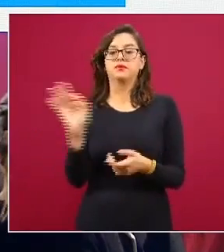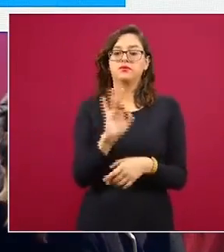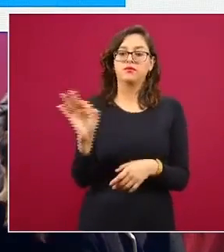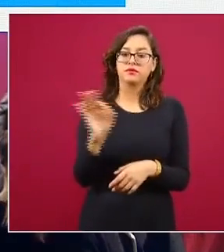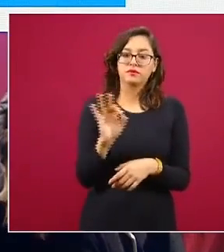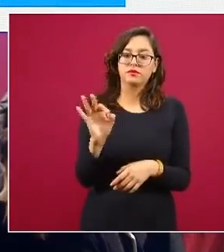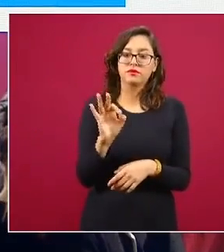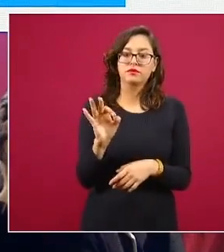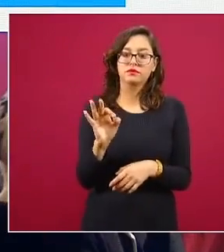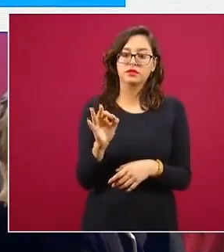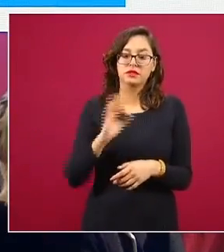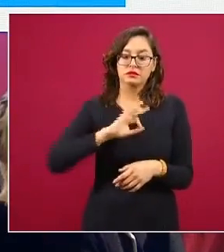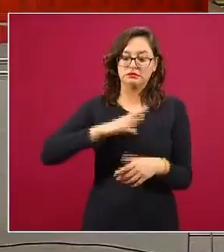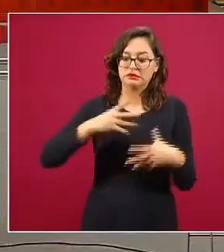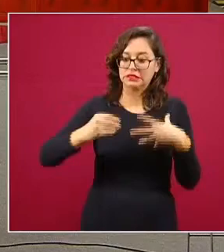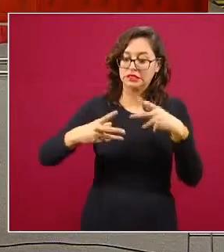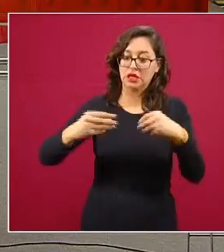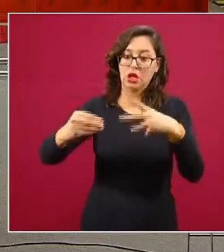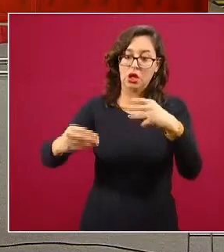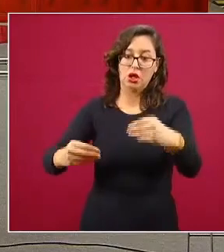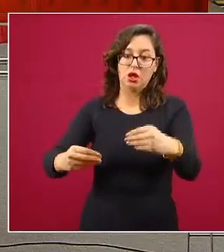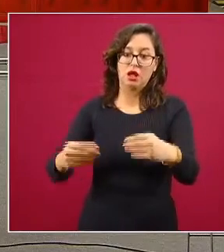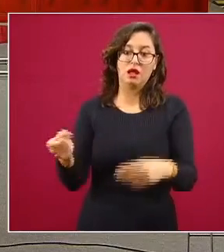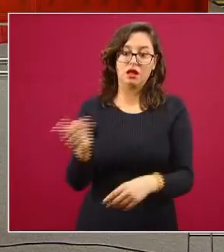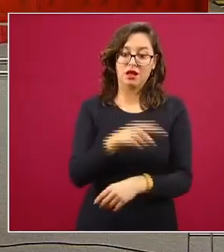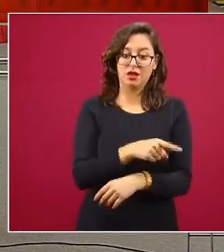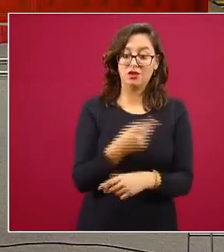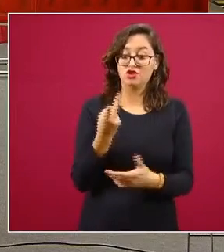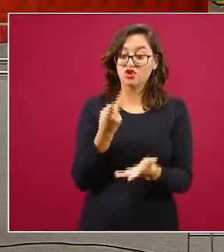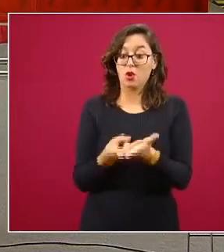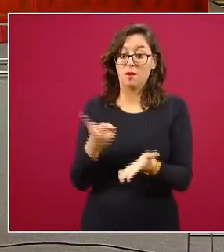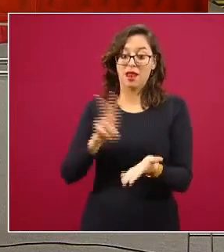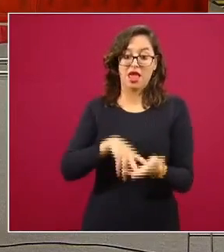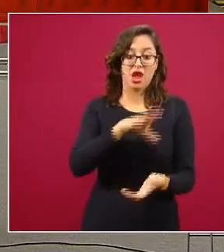cepa potencialmente pandémica. Diapositiva siguiente.